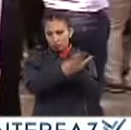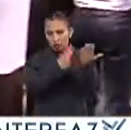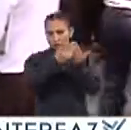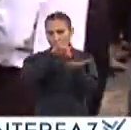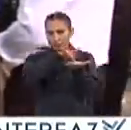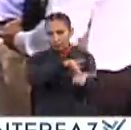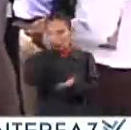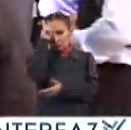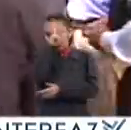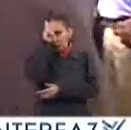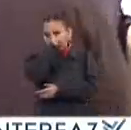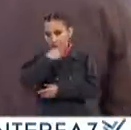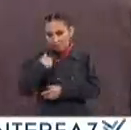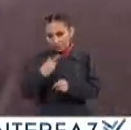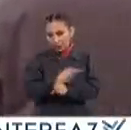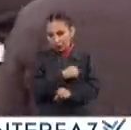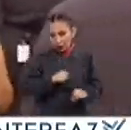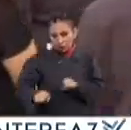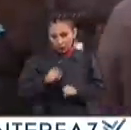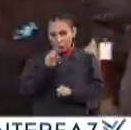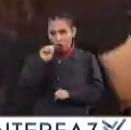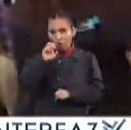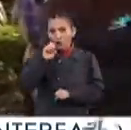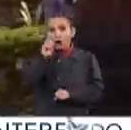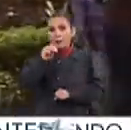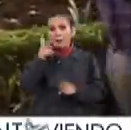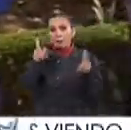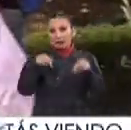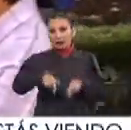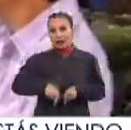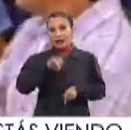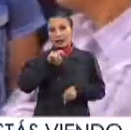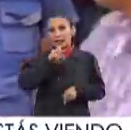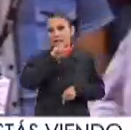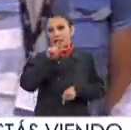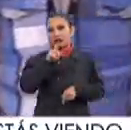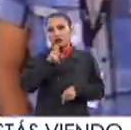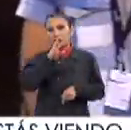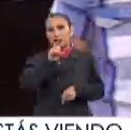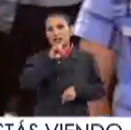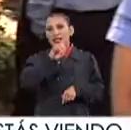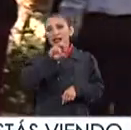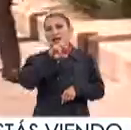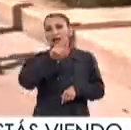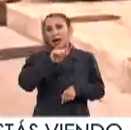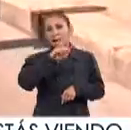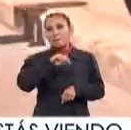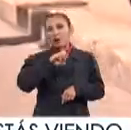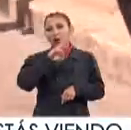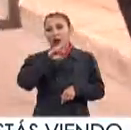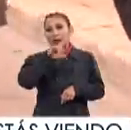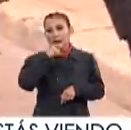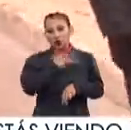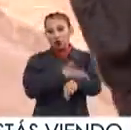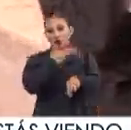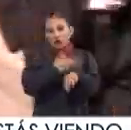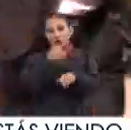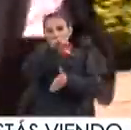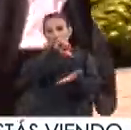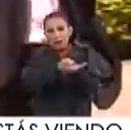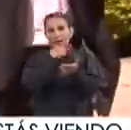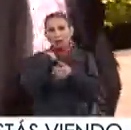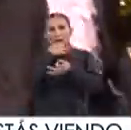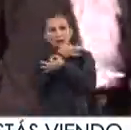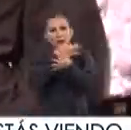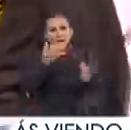de apoyo psicológico por los sismos que ofrece la UNAM nos visita en Interfaz la doctora Silvia Morales Chain coordinadora del centro